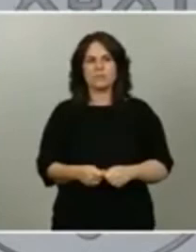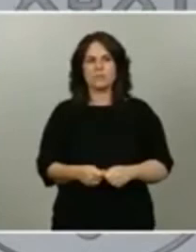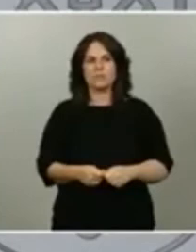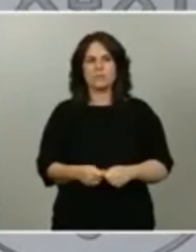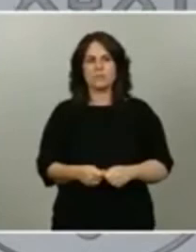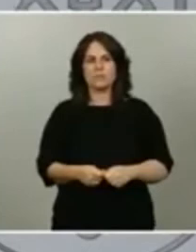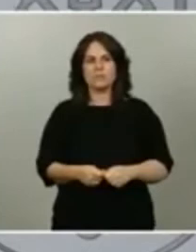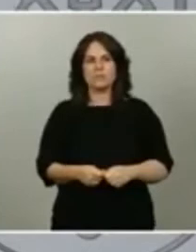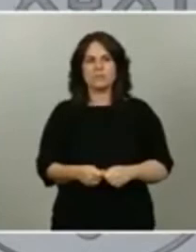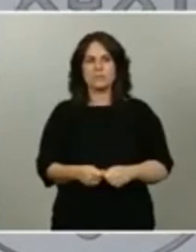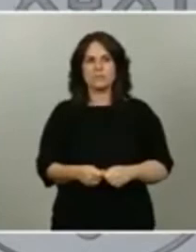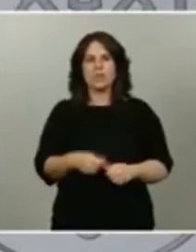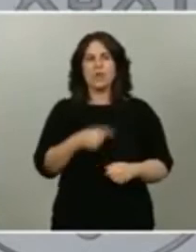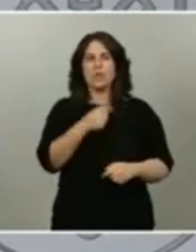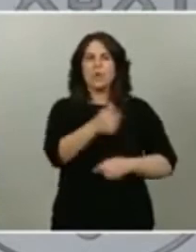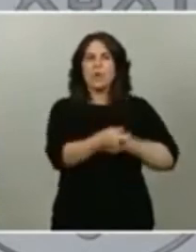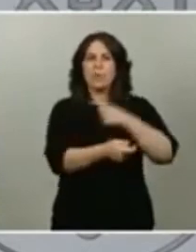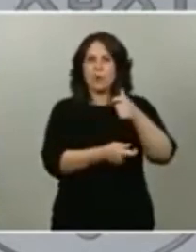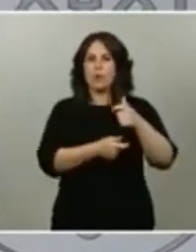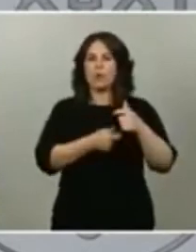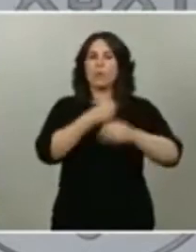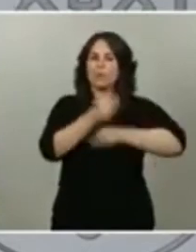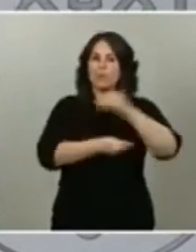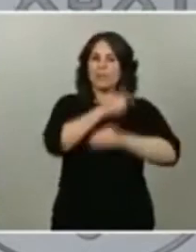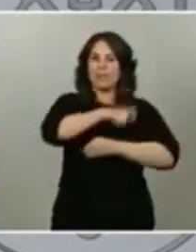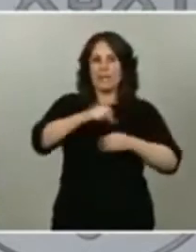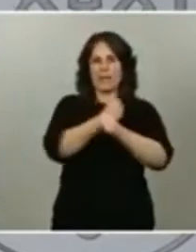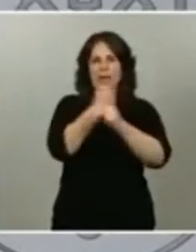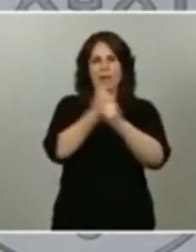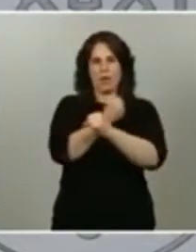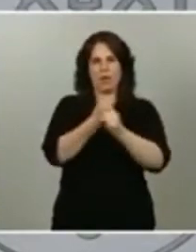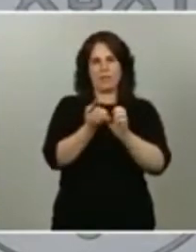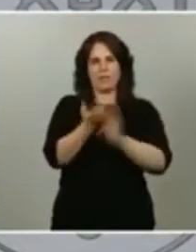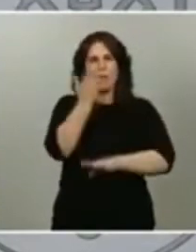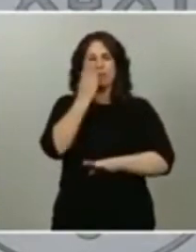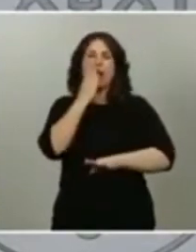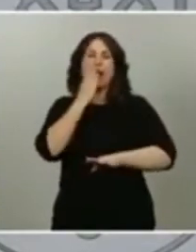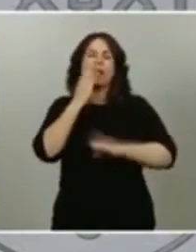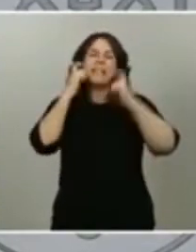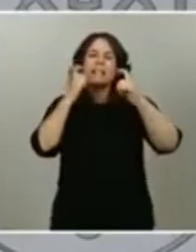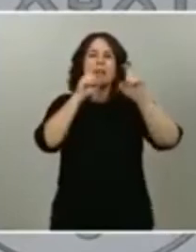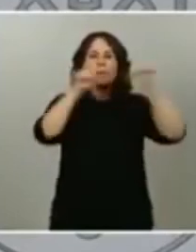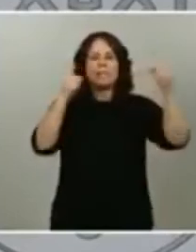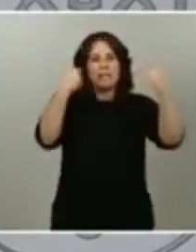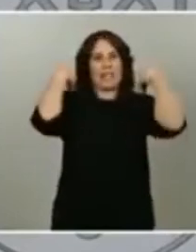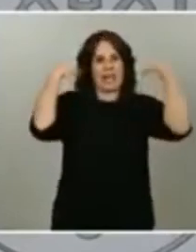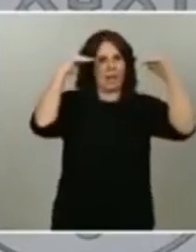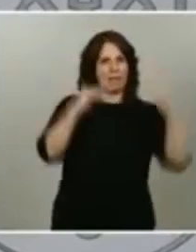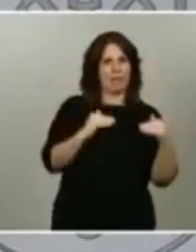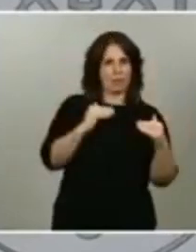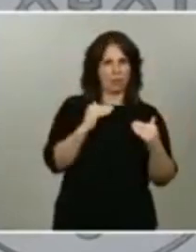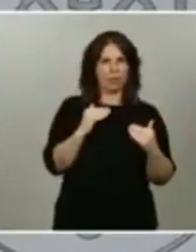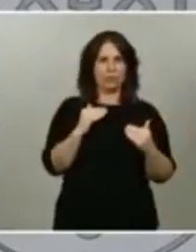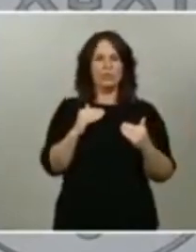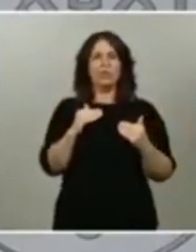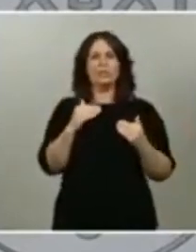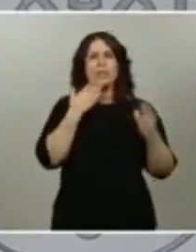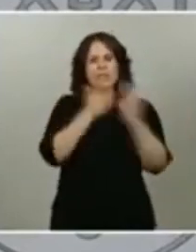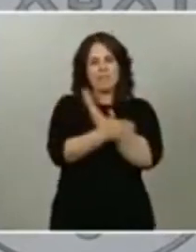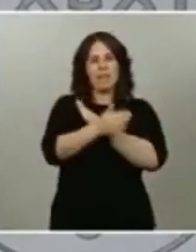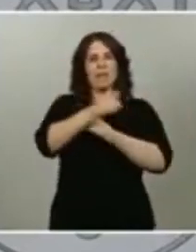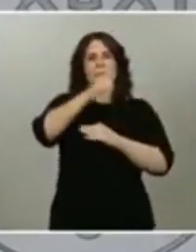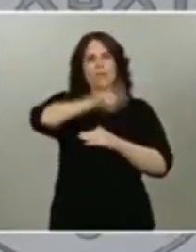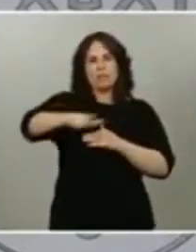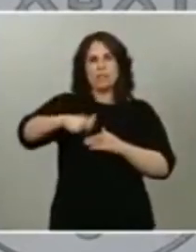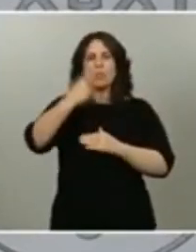empresas que lo vuelven a reincorporar que es el fin que tiene cualquier ERTE que las personas estén un tiempo con el empleo suspendido pero